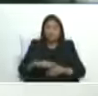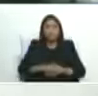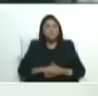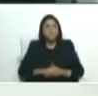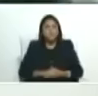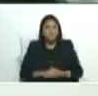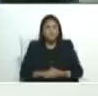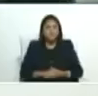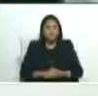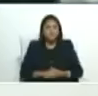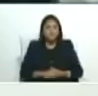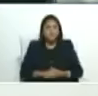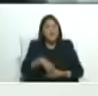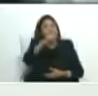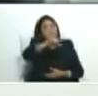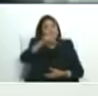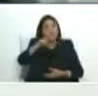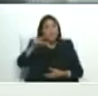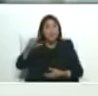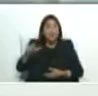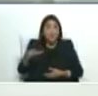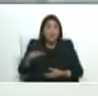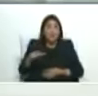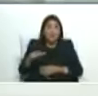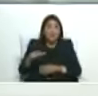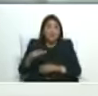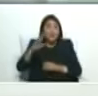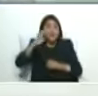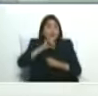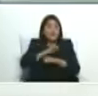al personal explicado